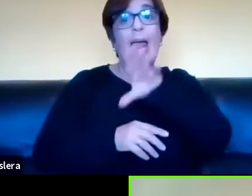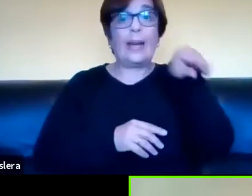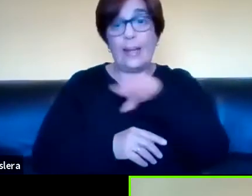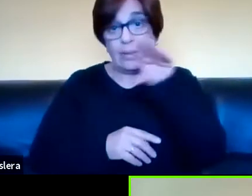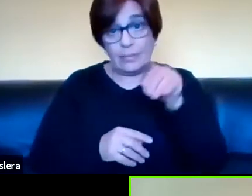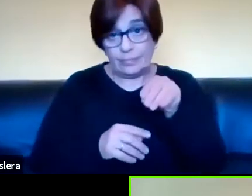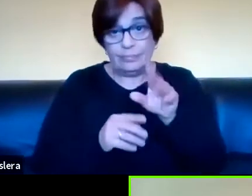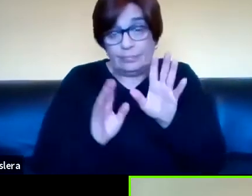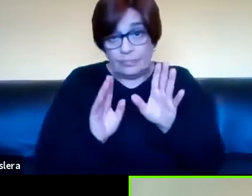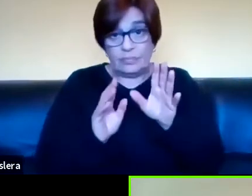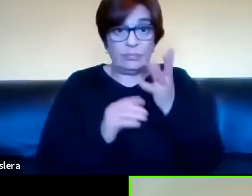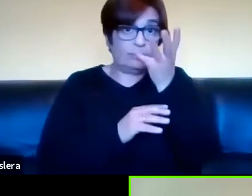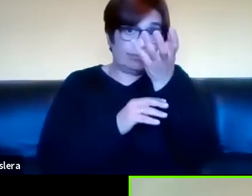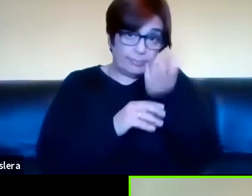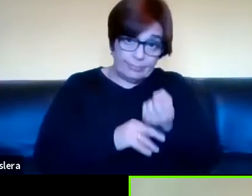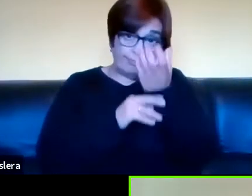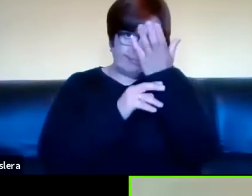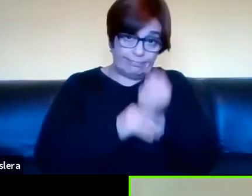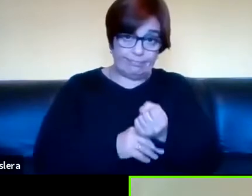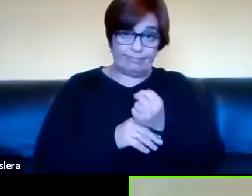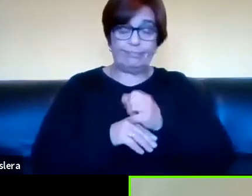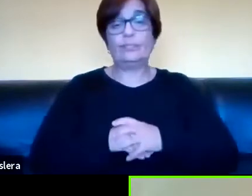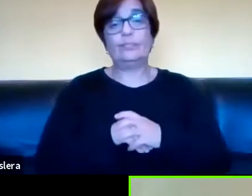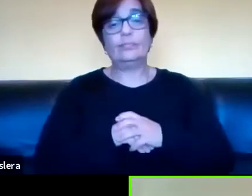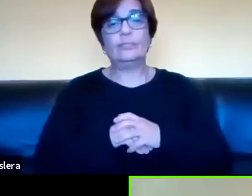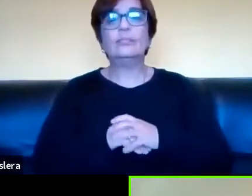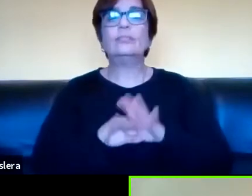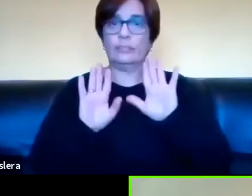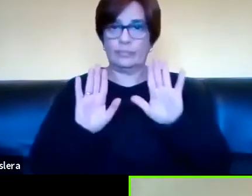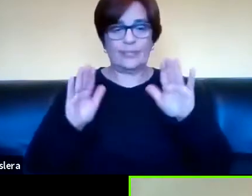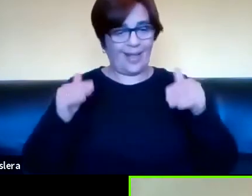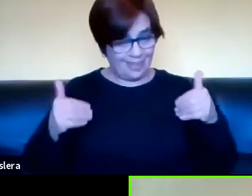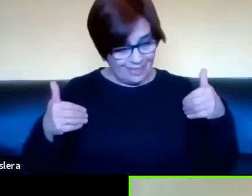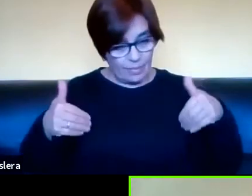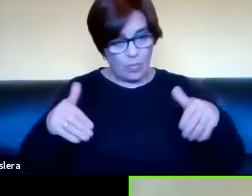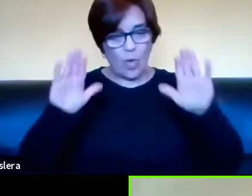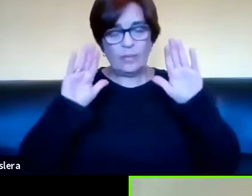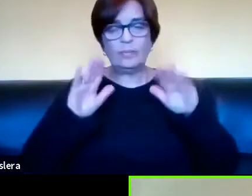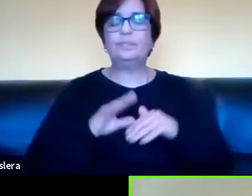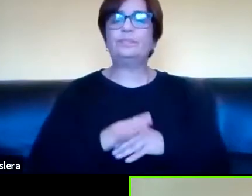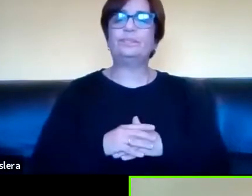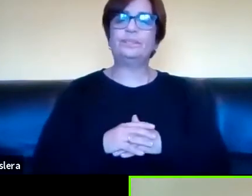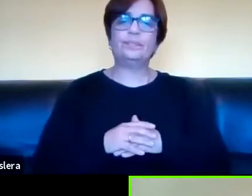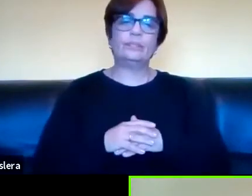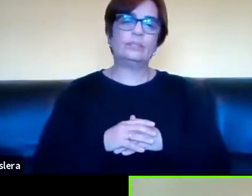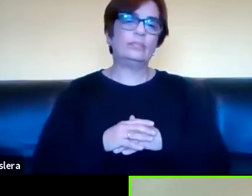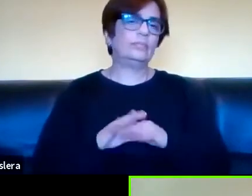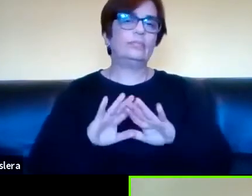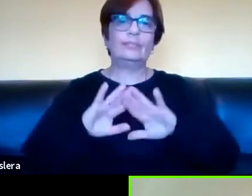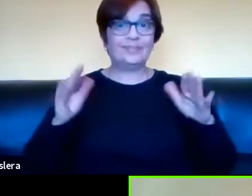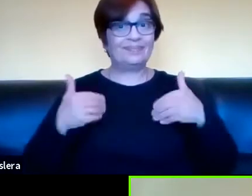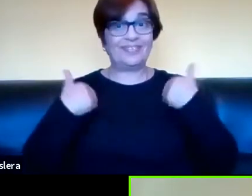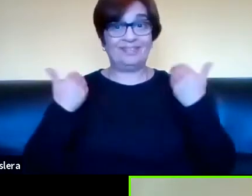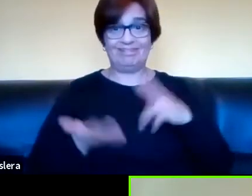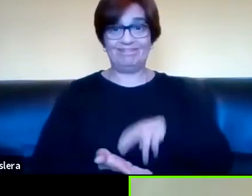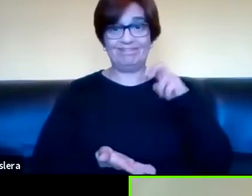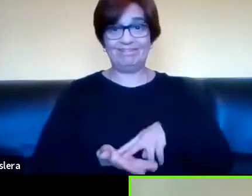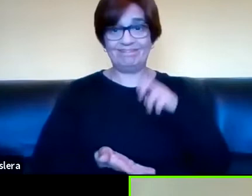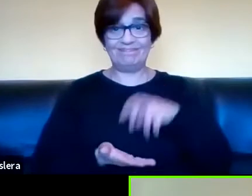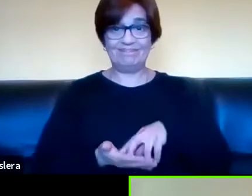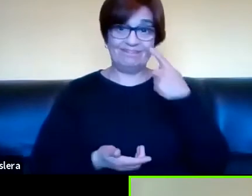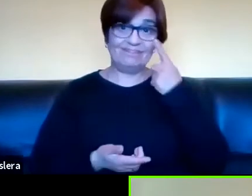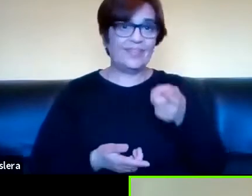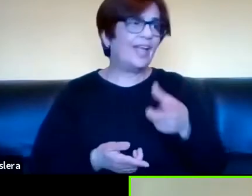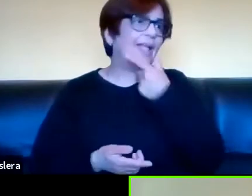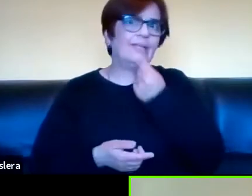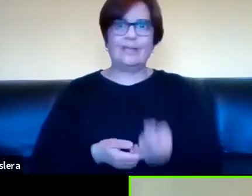textualidad registral. Bueno, a partir de esto, que quedé recontento por llegar a este, esto